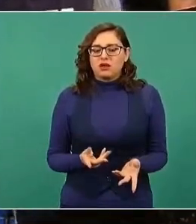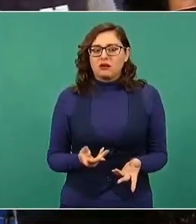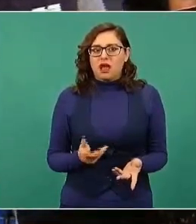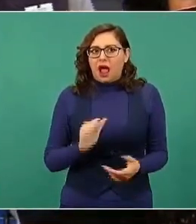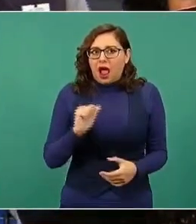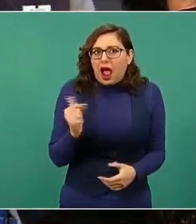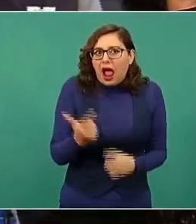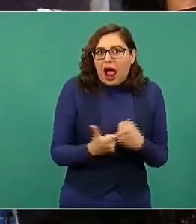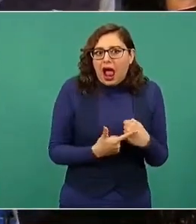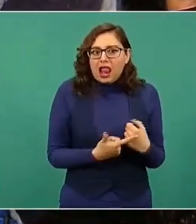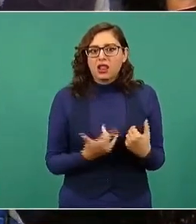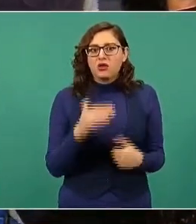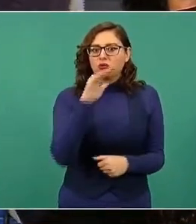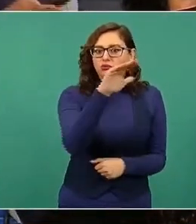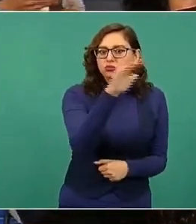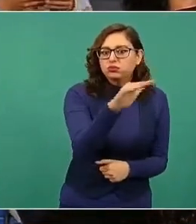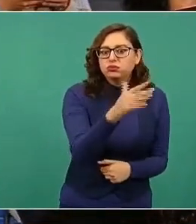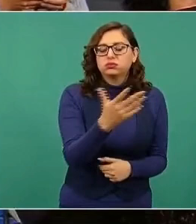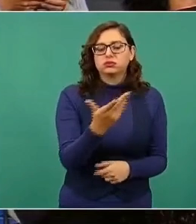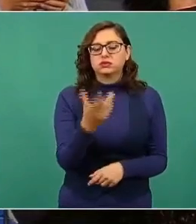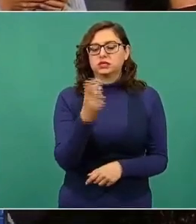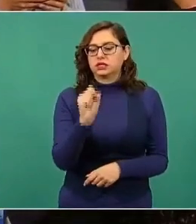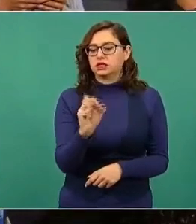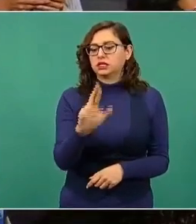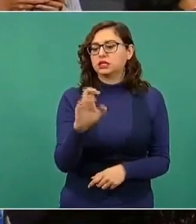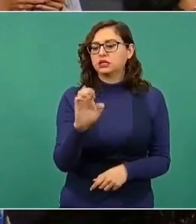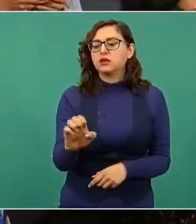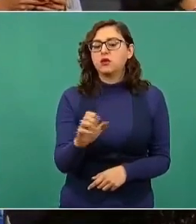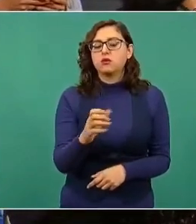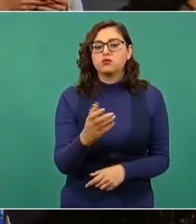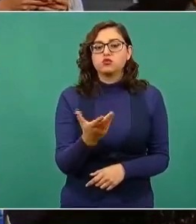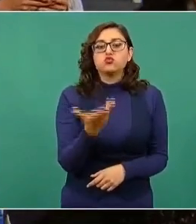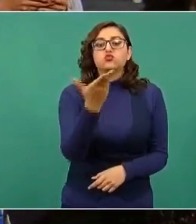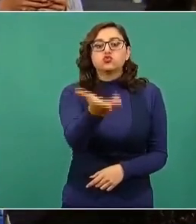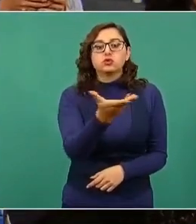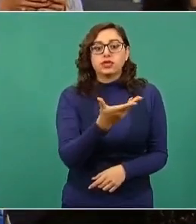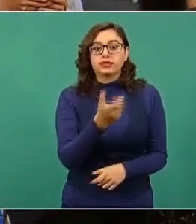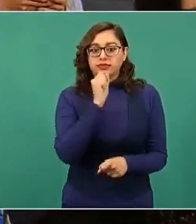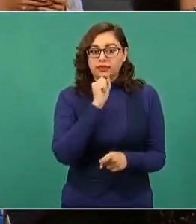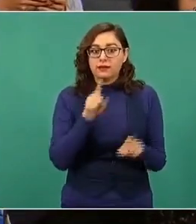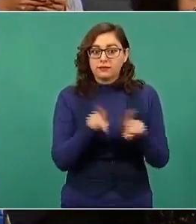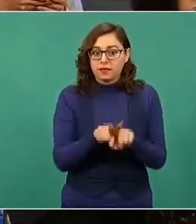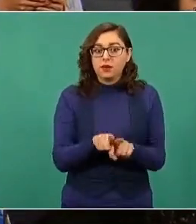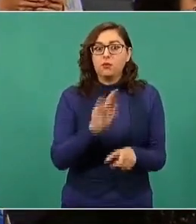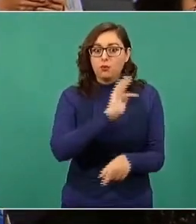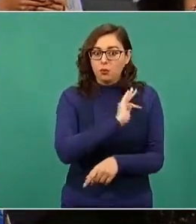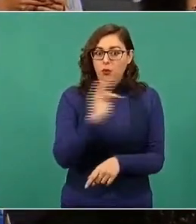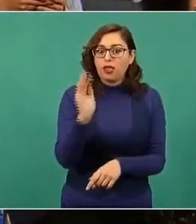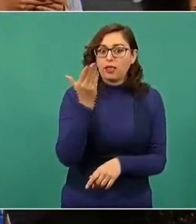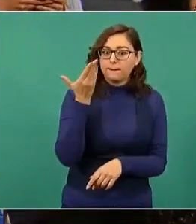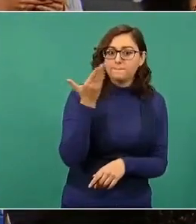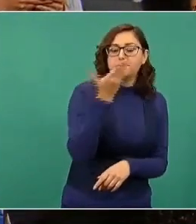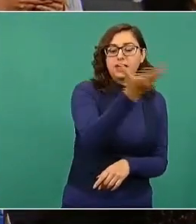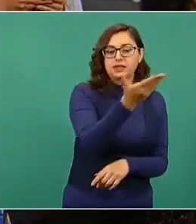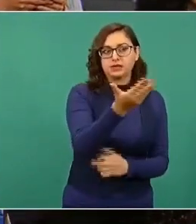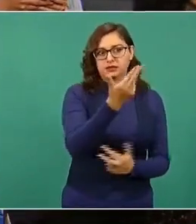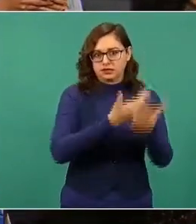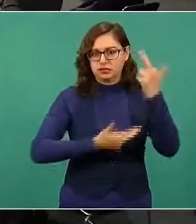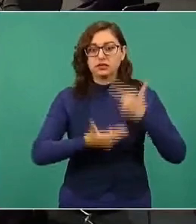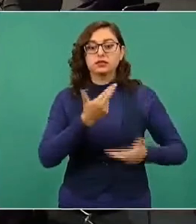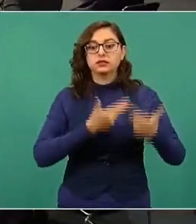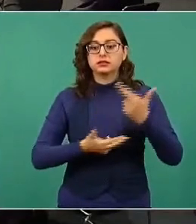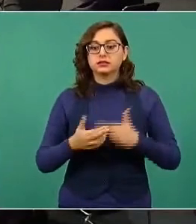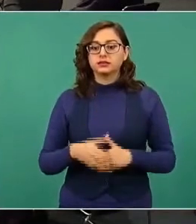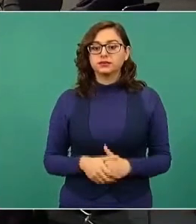Relaciones Exteriores está colaborando con la Fiscalía, pero si usted se sumaría a este llamado a que colaboren también para que Andrés Römer pudiera regresar.